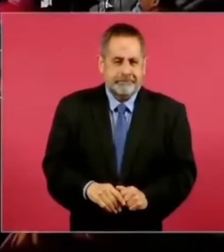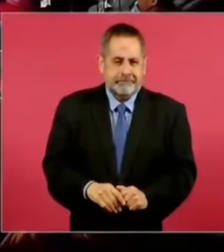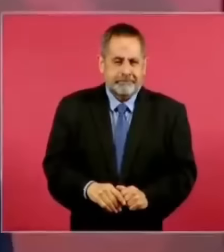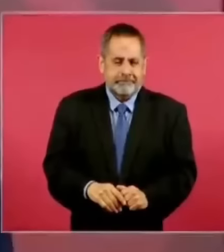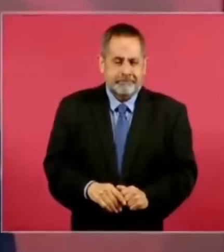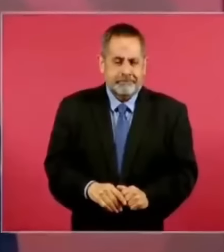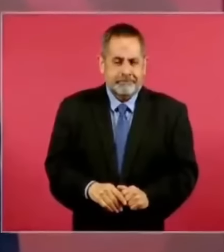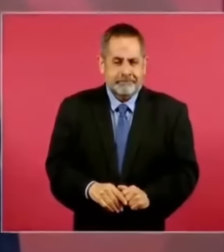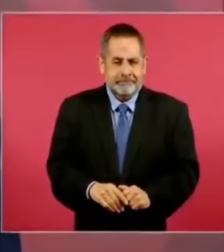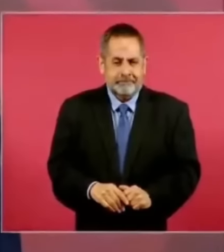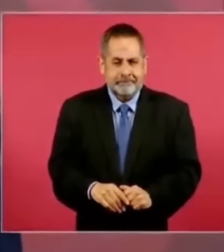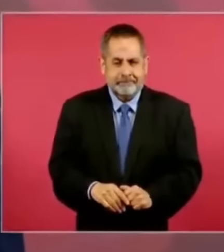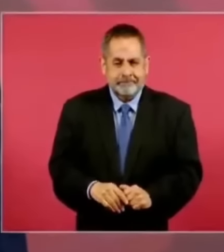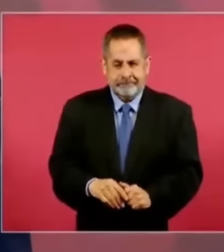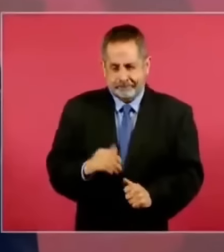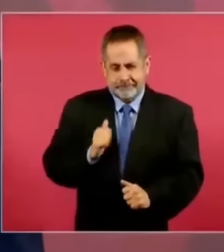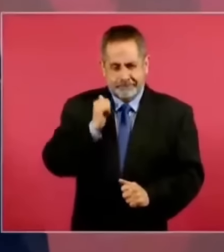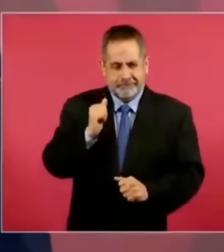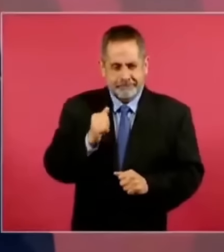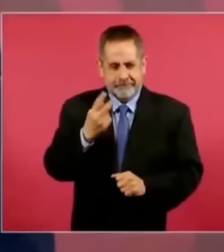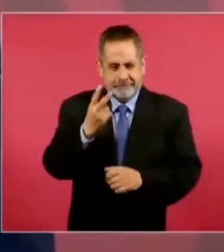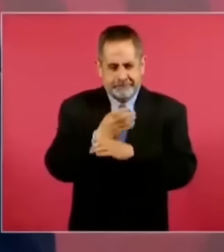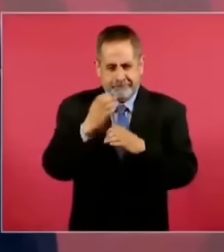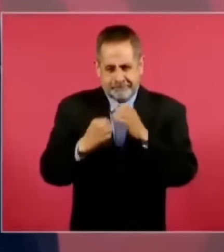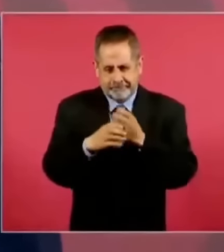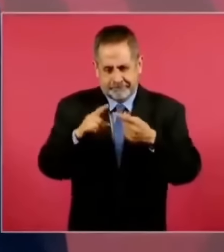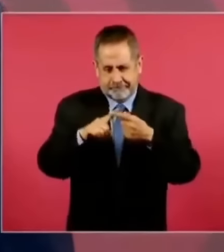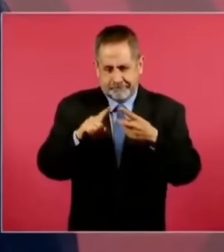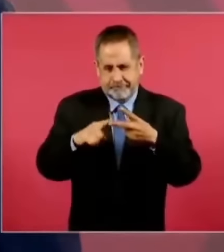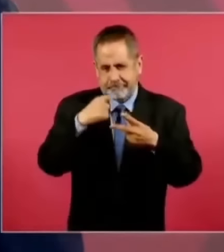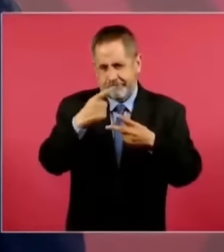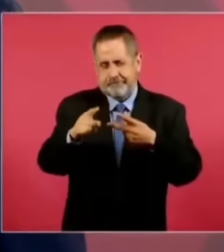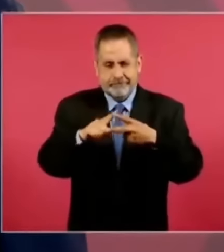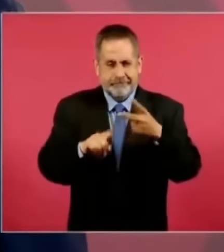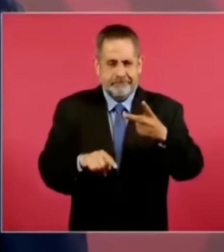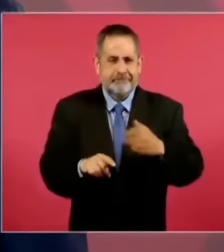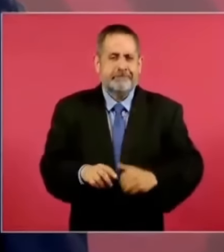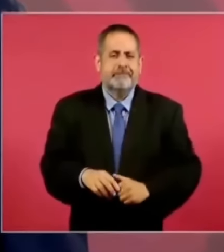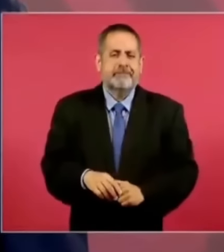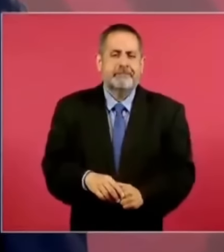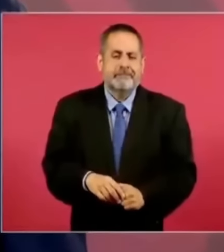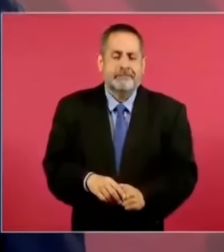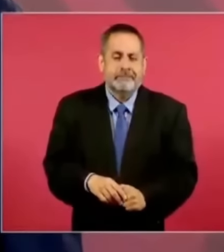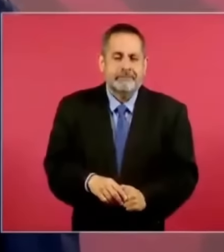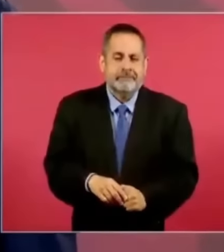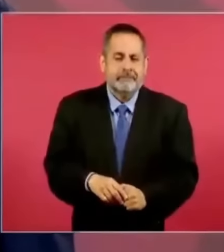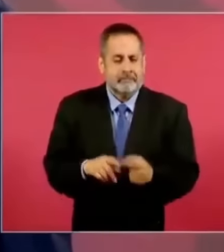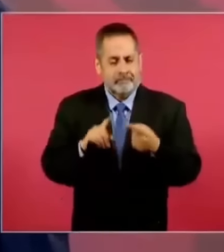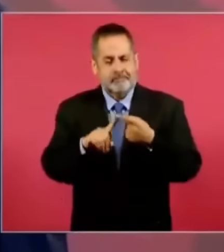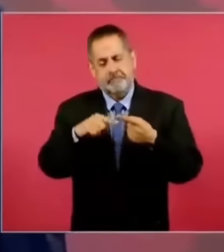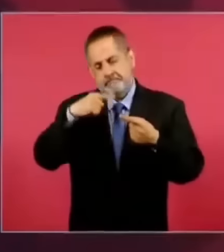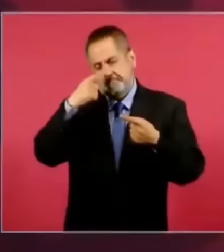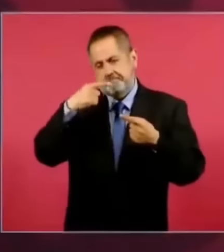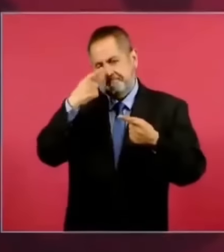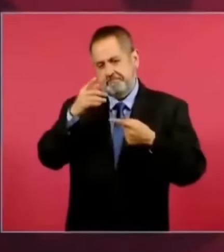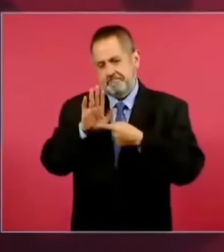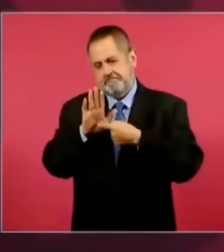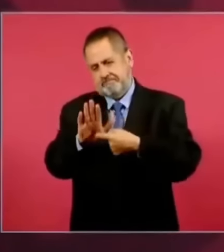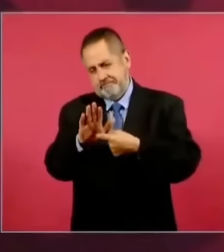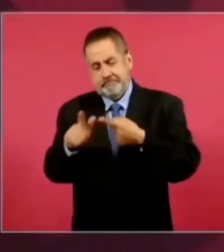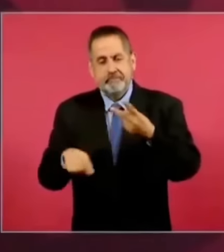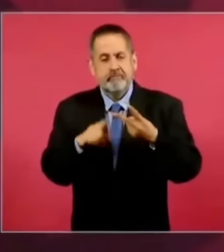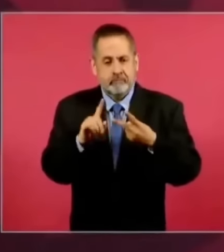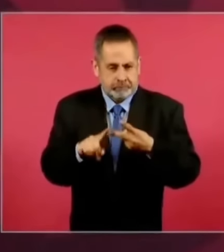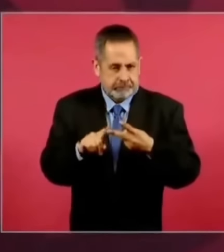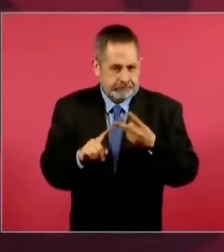Voy a aprovechar para dos cosas, una para presumir y otra para hacer un